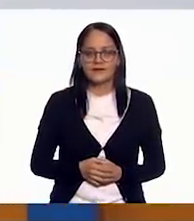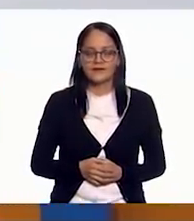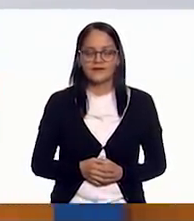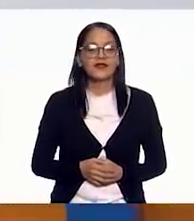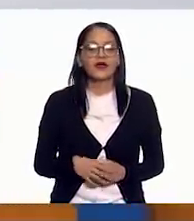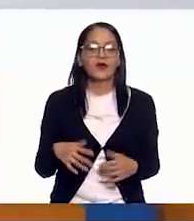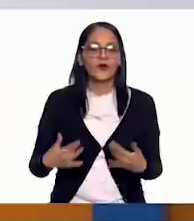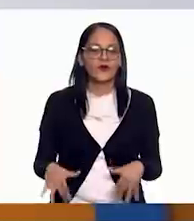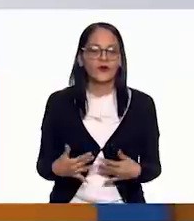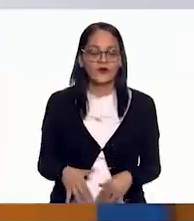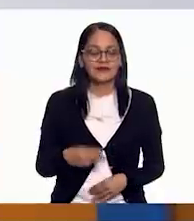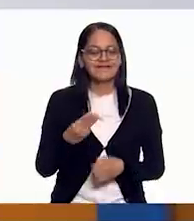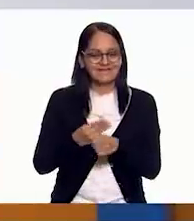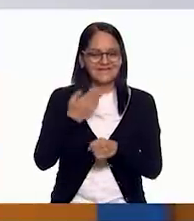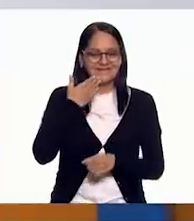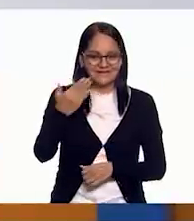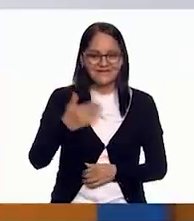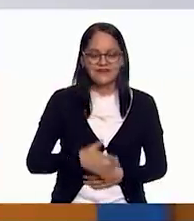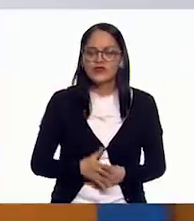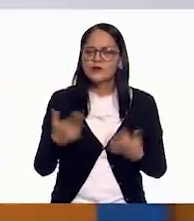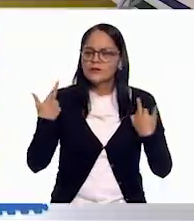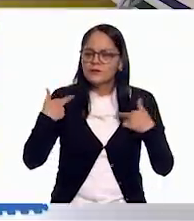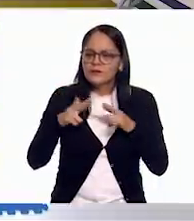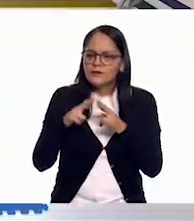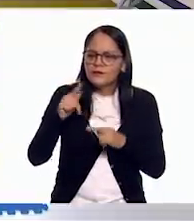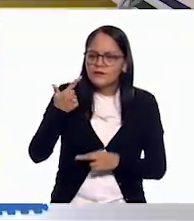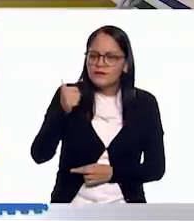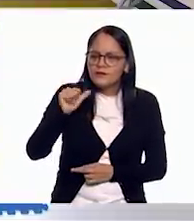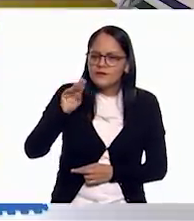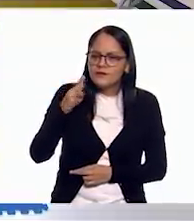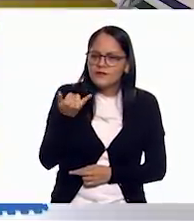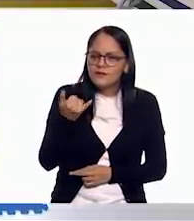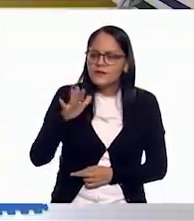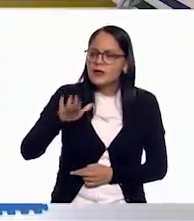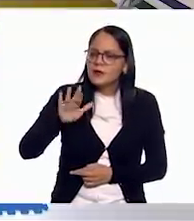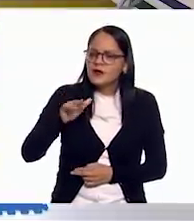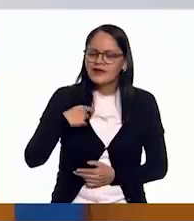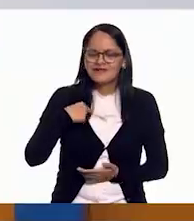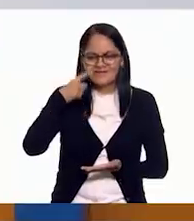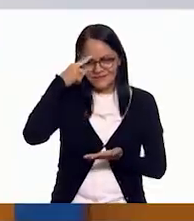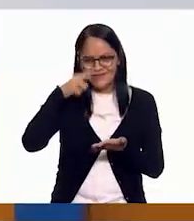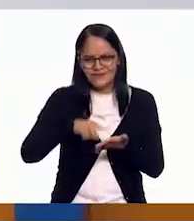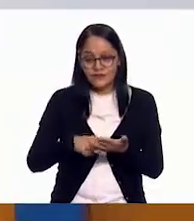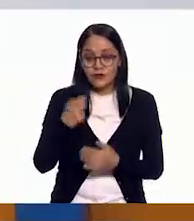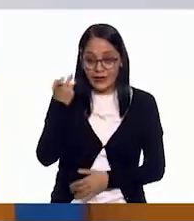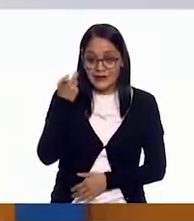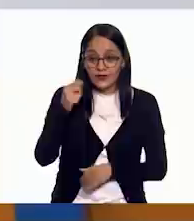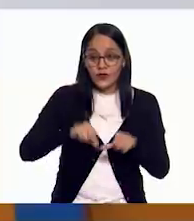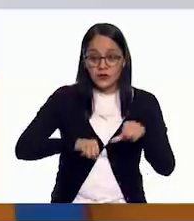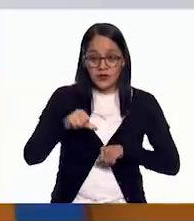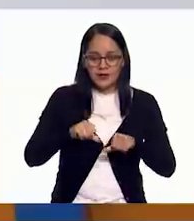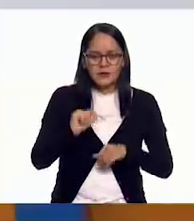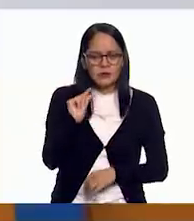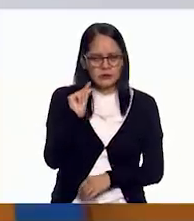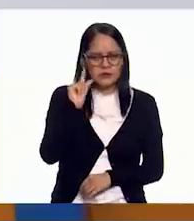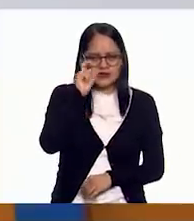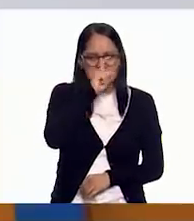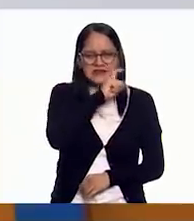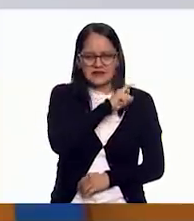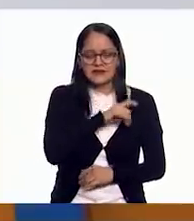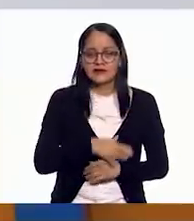Muy bien. Muy bien. Maestra Gaby, creo que este ejercicio fue un poco difícil,